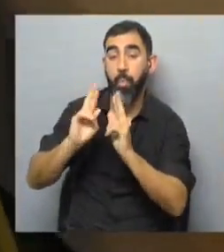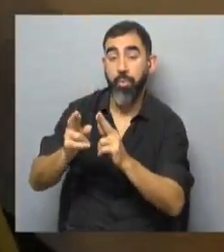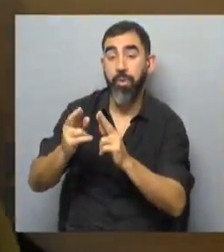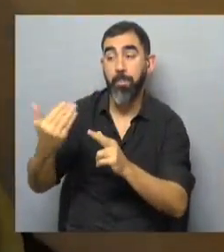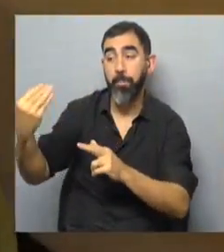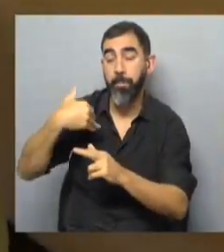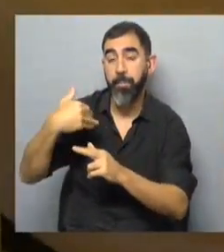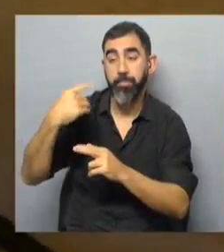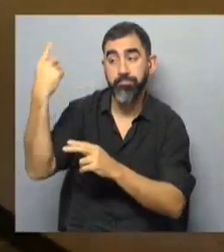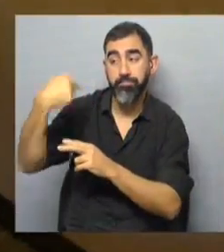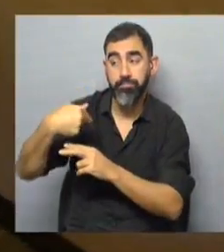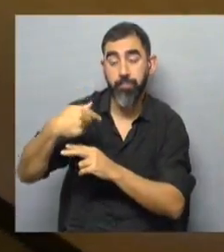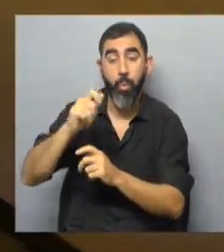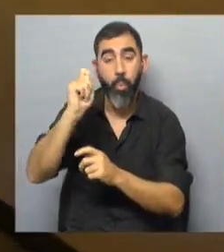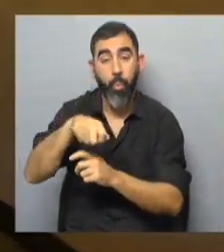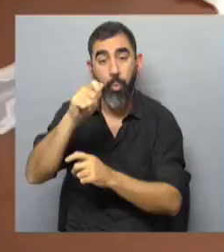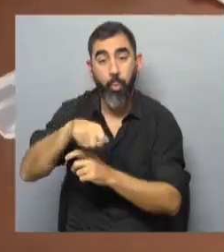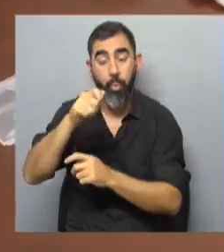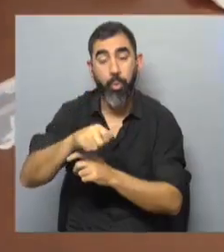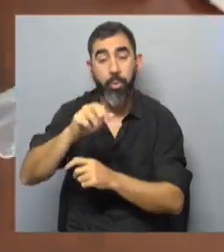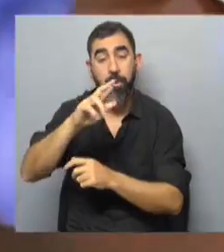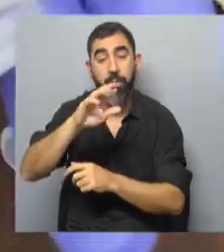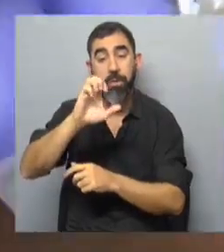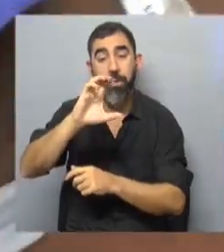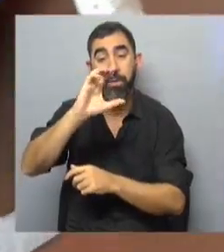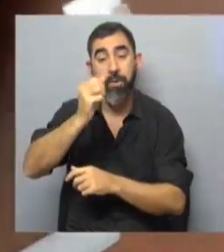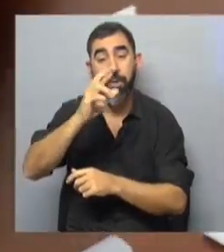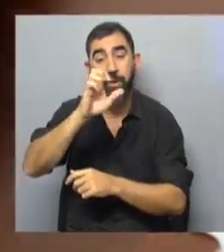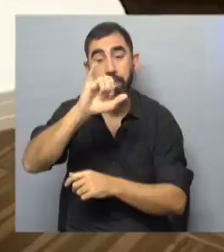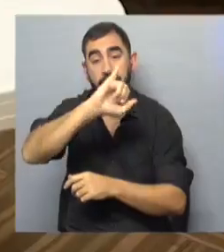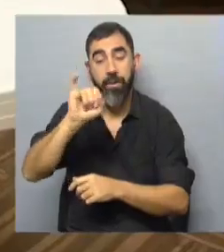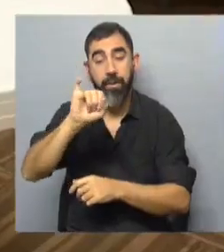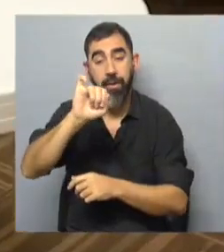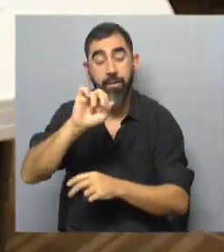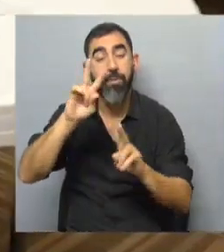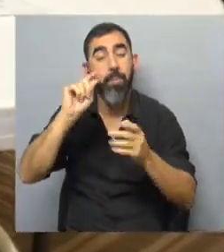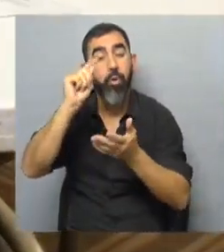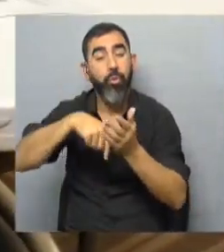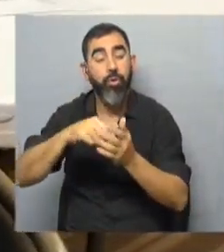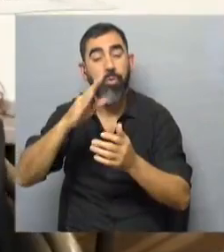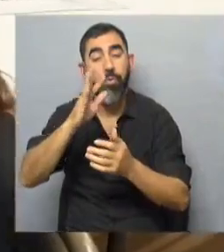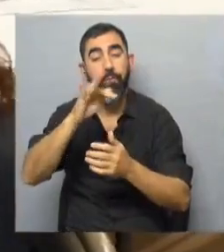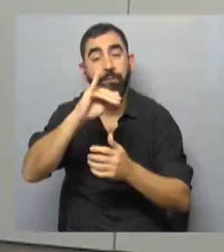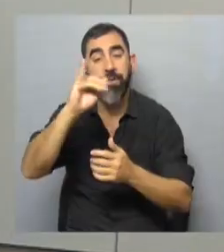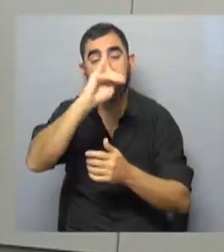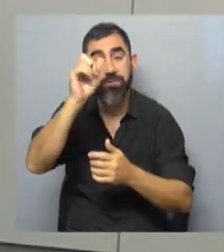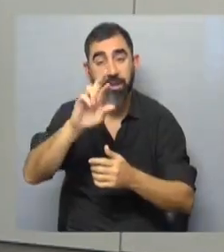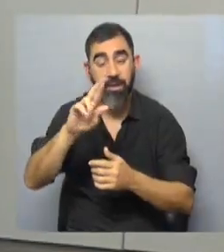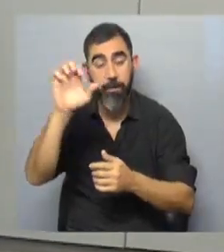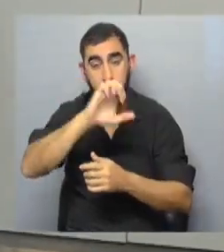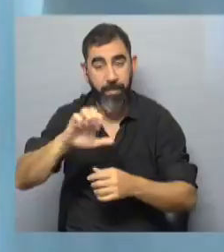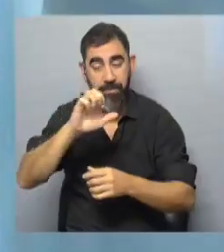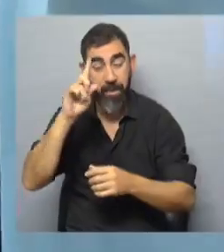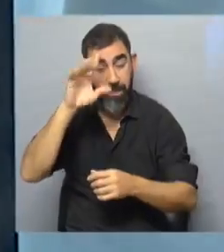impulsada por el juez Alejandro Recairei sobre los contractos con Pfizer y la eficacia de la vacuna anti-COVID. Ayer